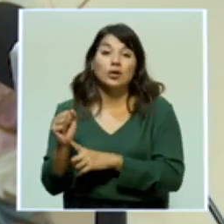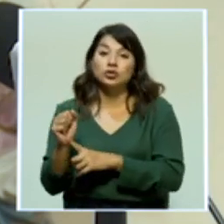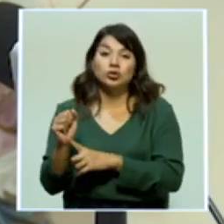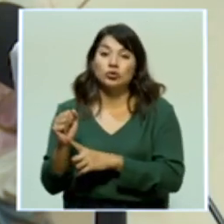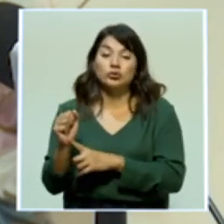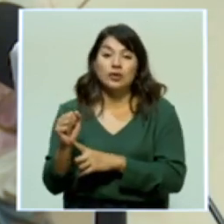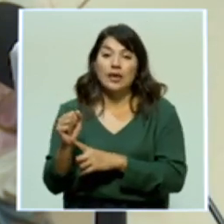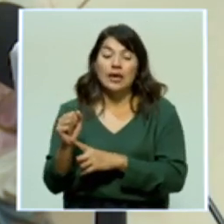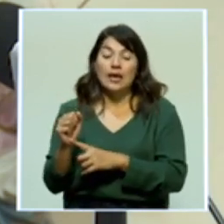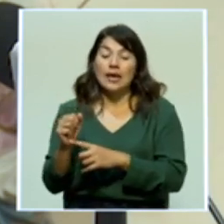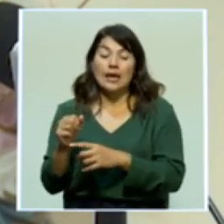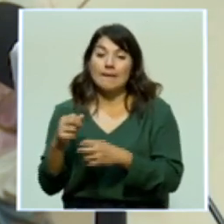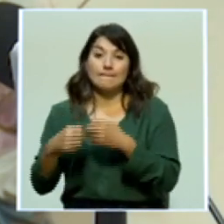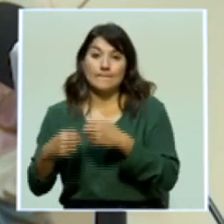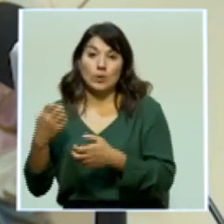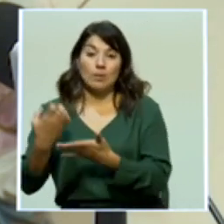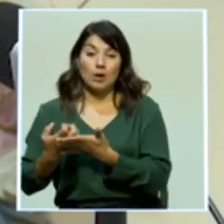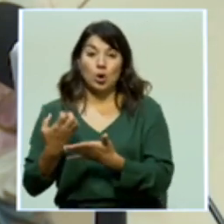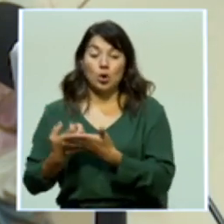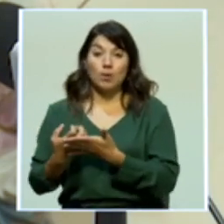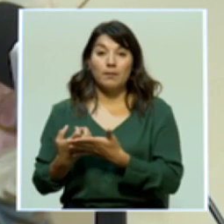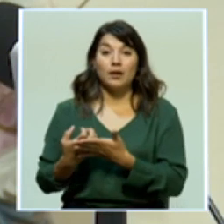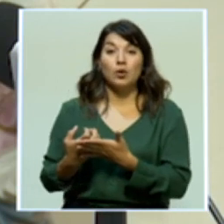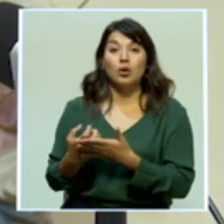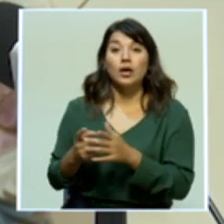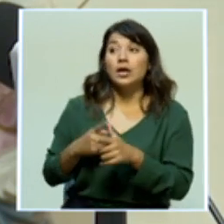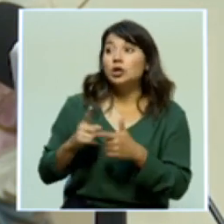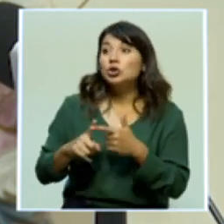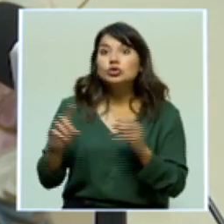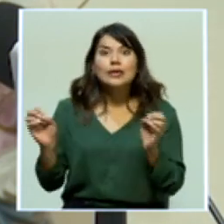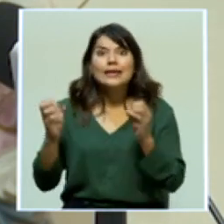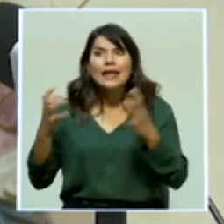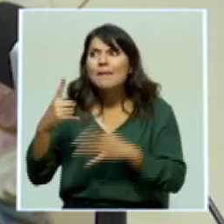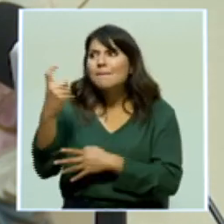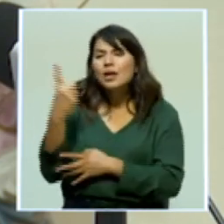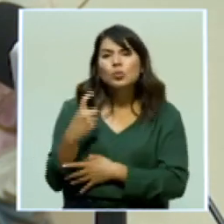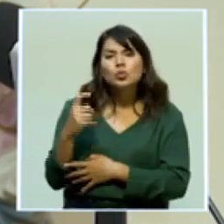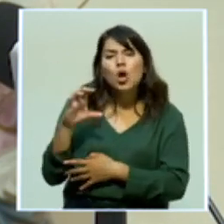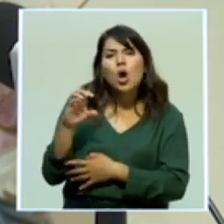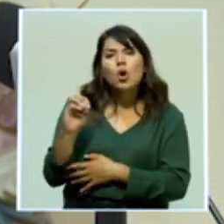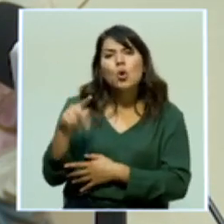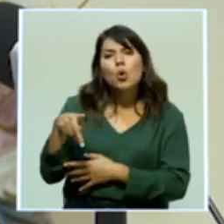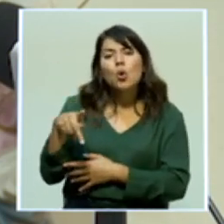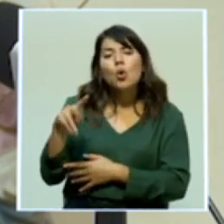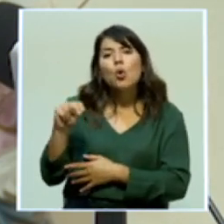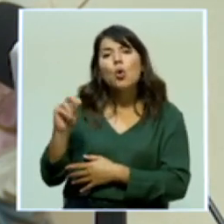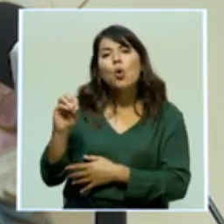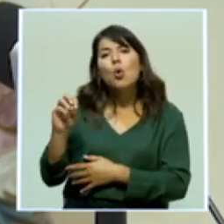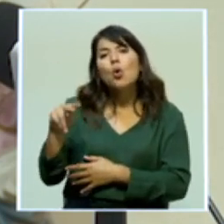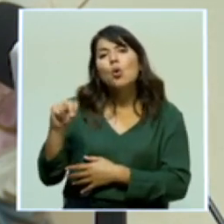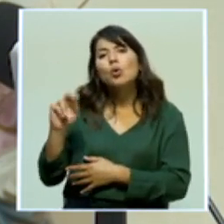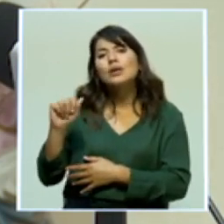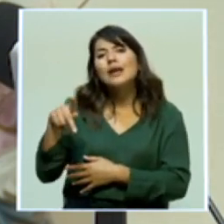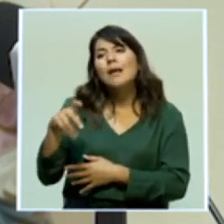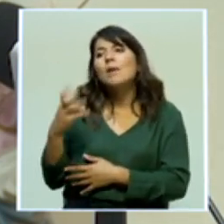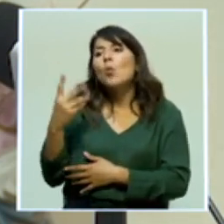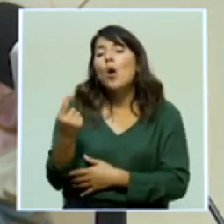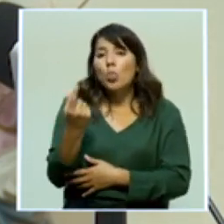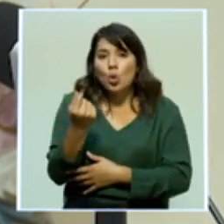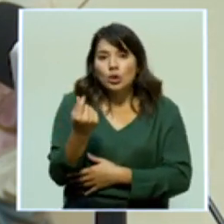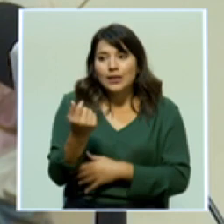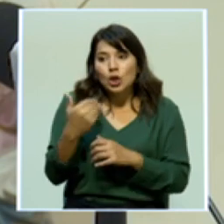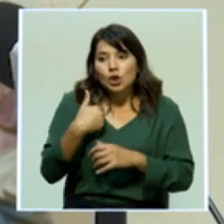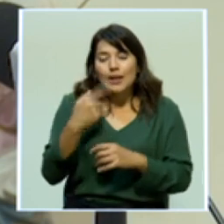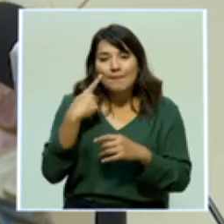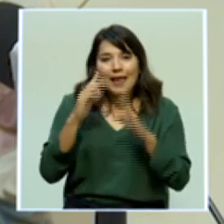fuera por ese saldo, que nadie nos preguntó a nosotros cuál era el saldo que tenía CONAPE para atender situaciones futuras antes de